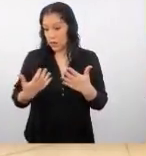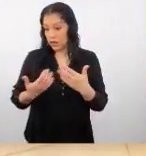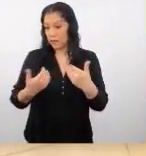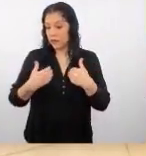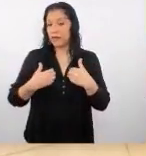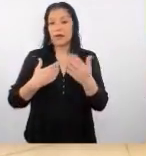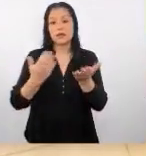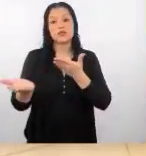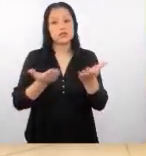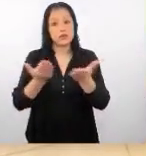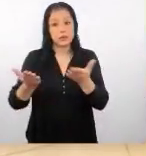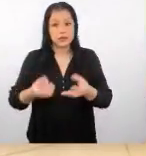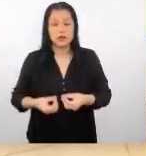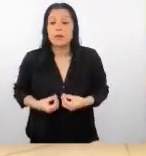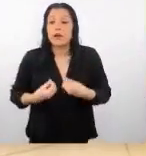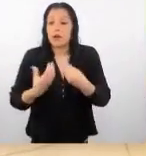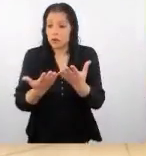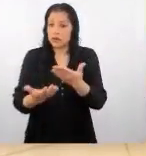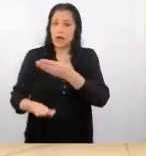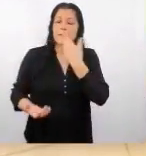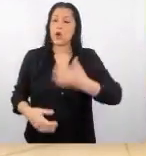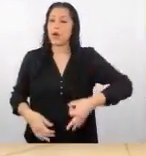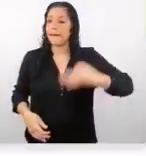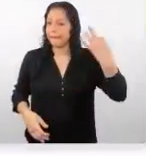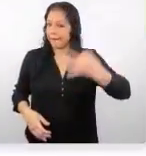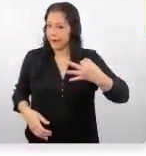tipo de servicios para poder ofrecer la mejor calidad